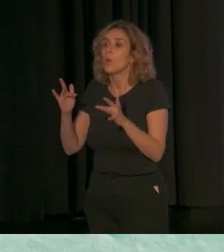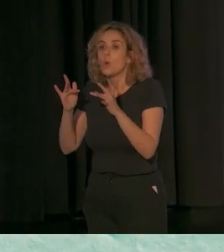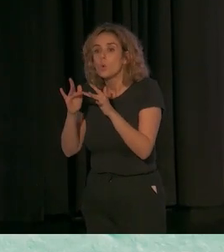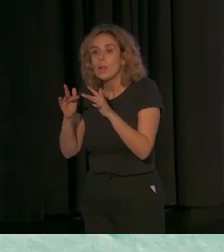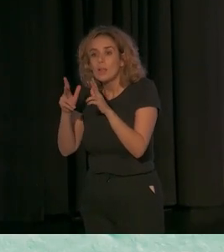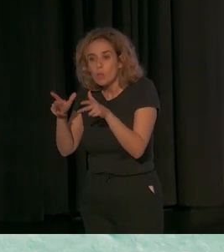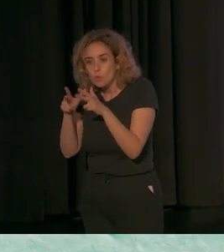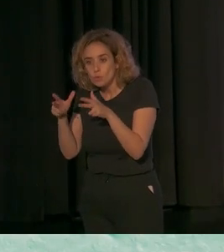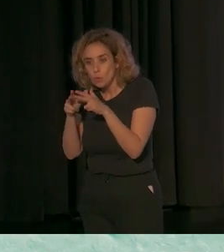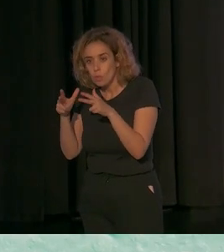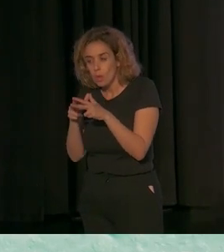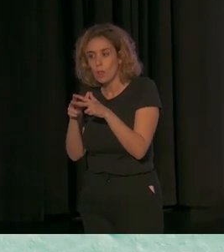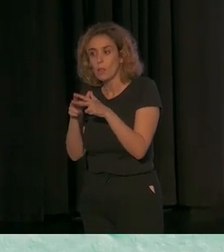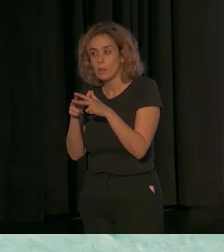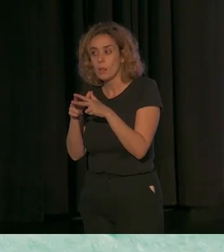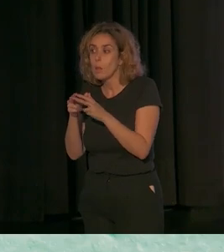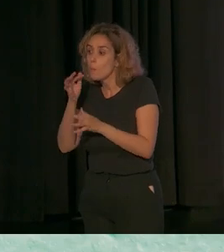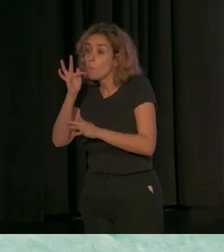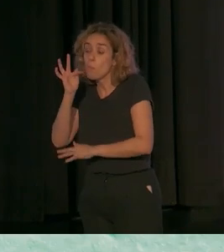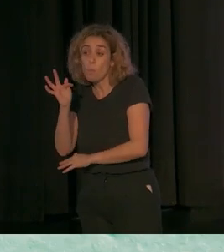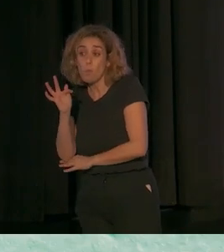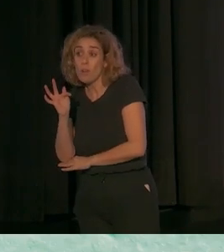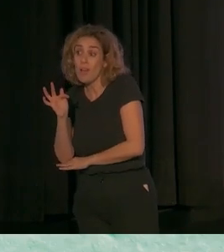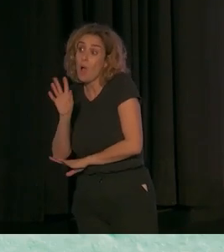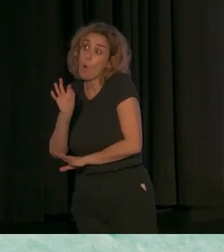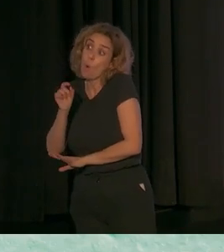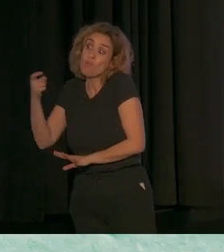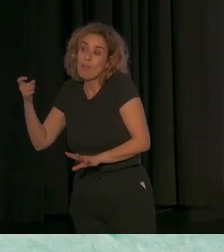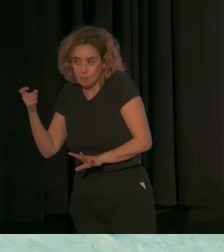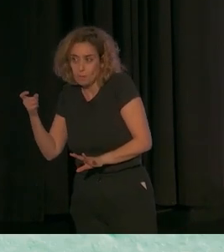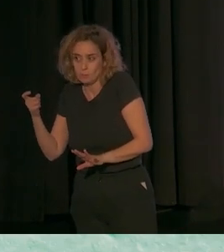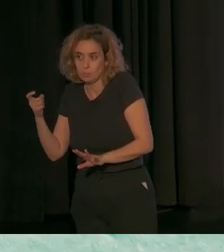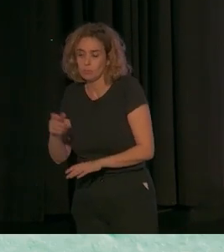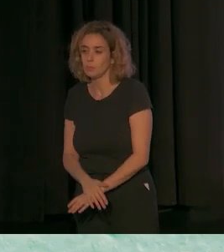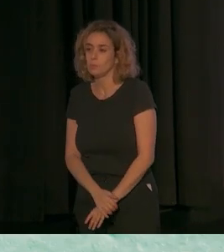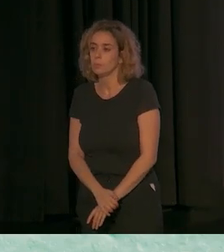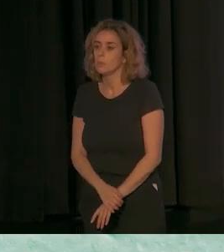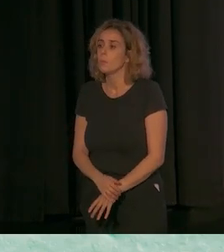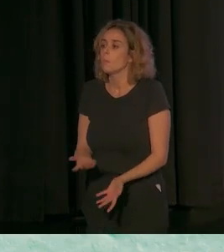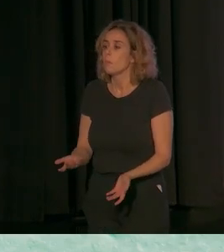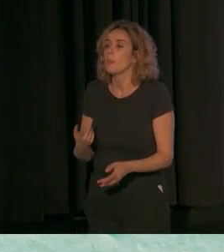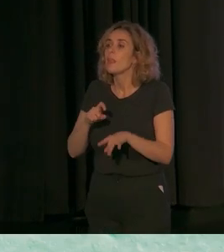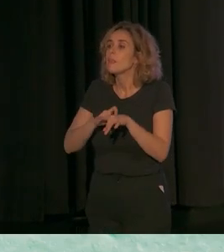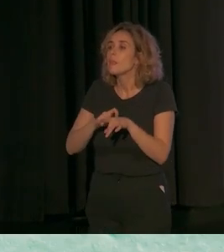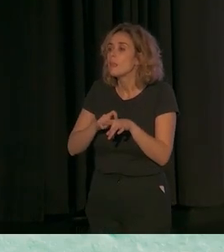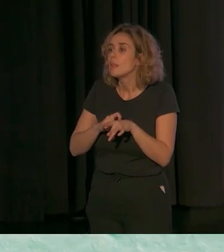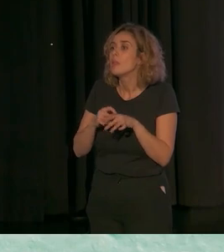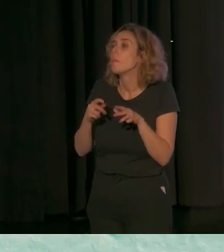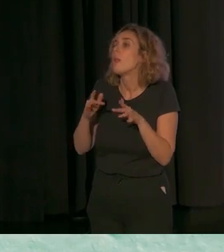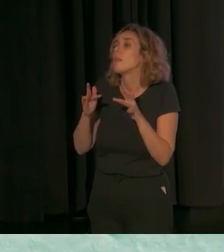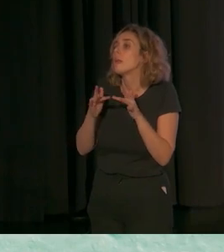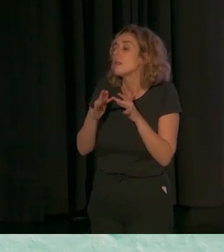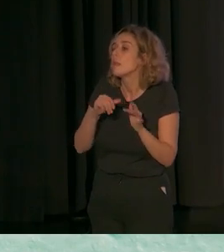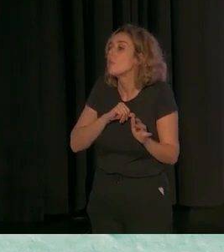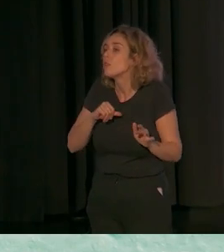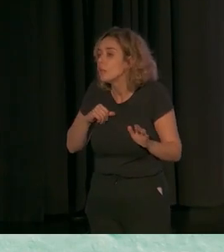social puede ser conveniente o quizás no. Sobre todo, pues, en el tipo de relación más íntima, en la